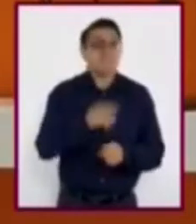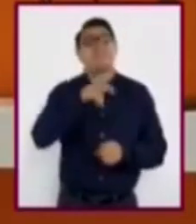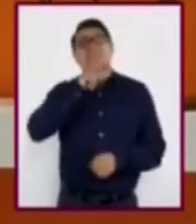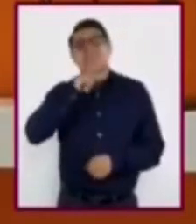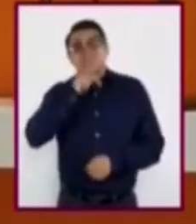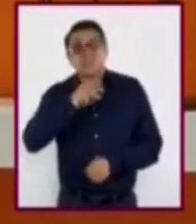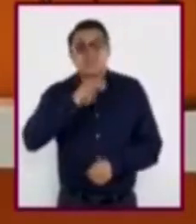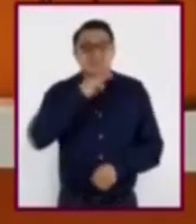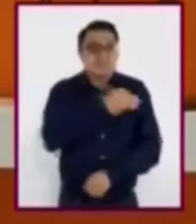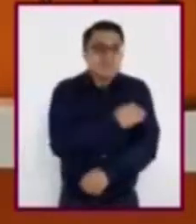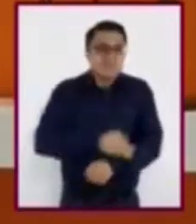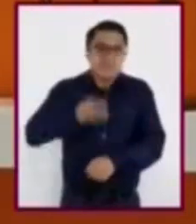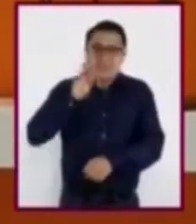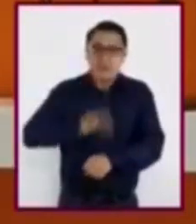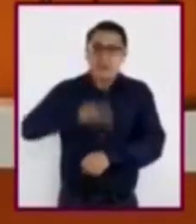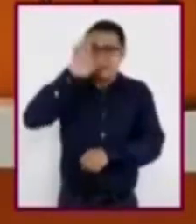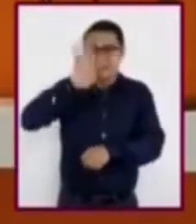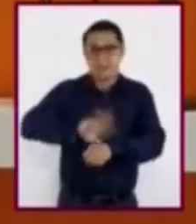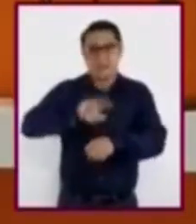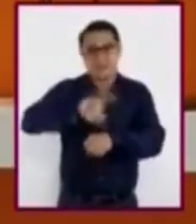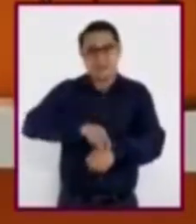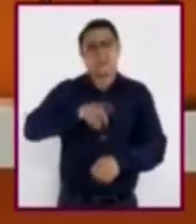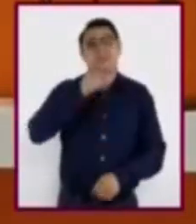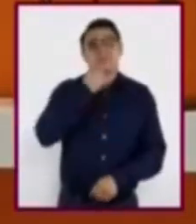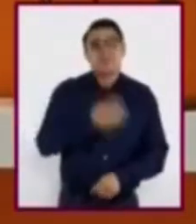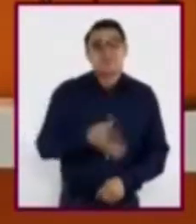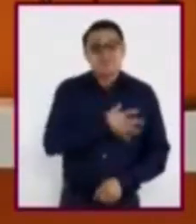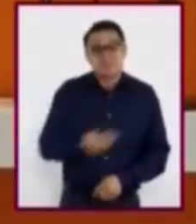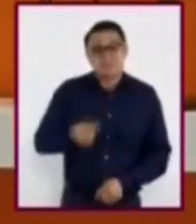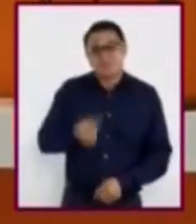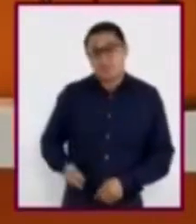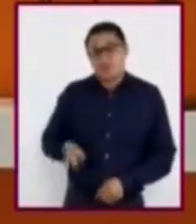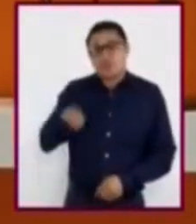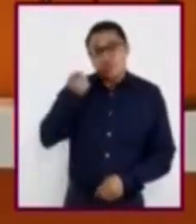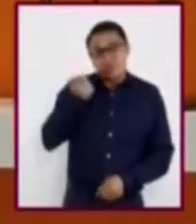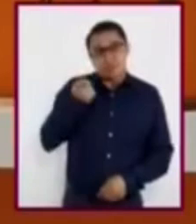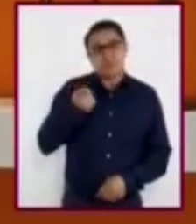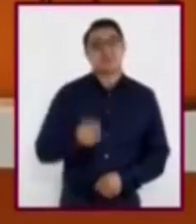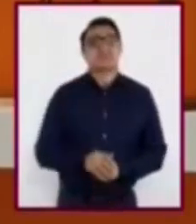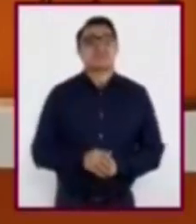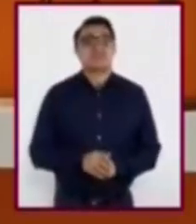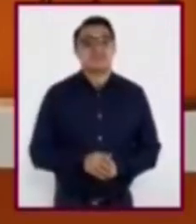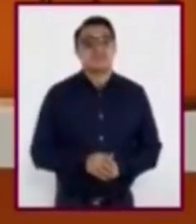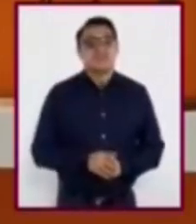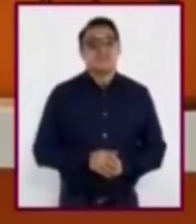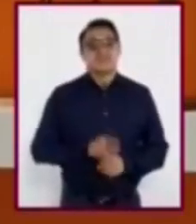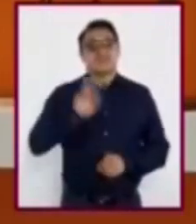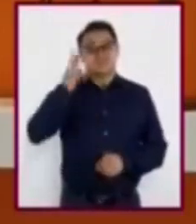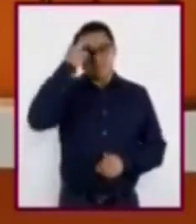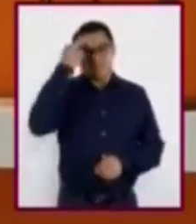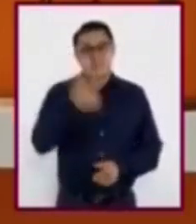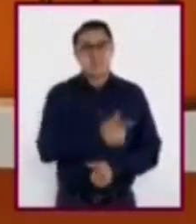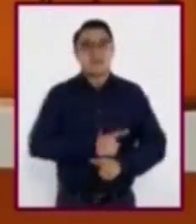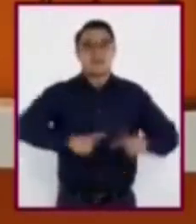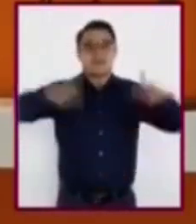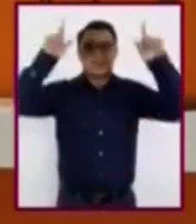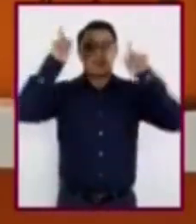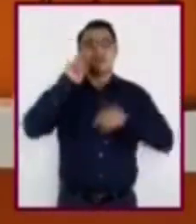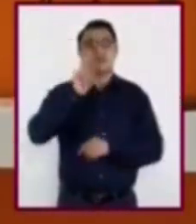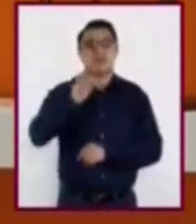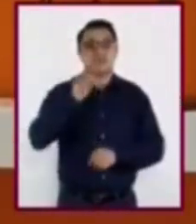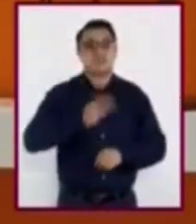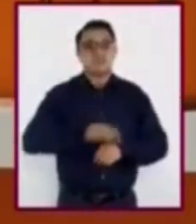dan más permisos a sus hijos conforme crecen. Como recordarán, ejercer la libertad implica